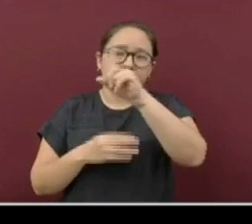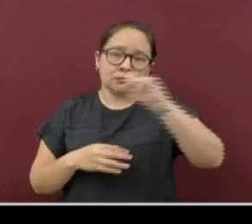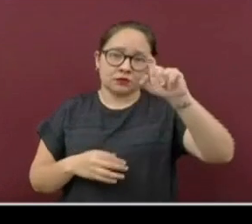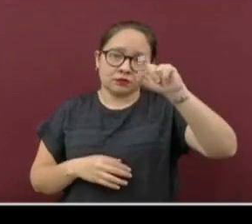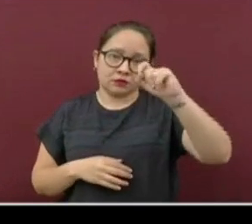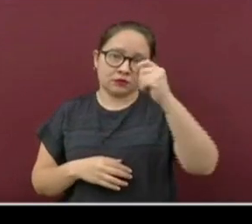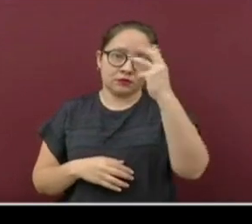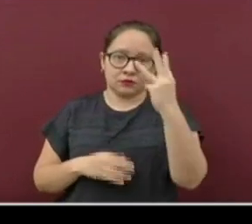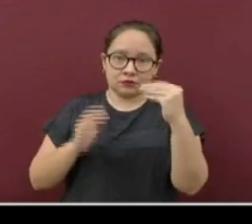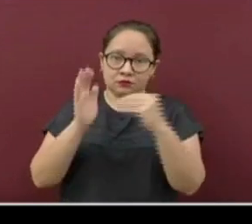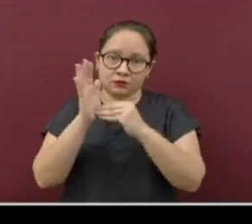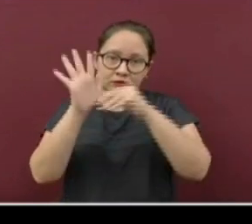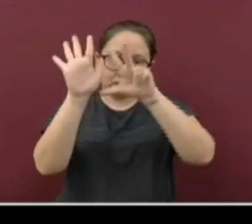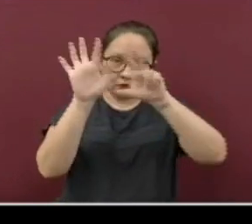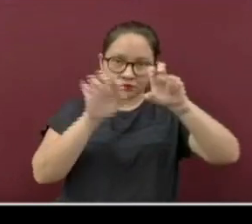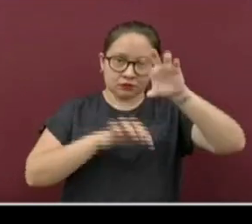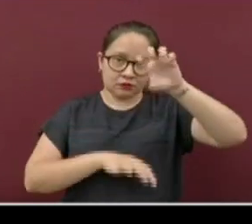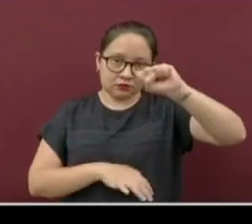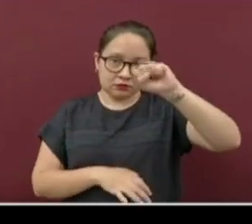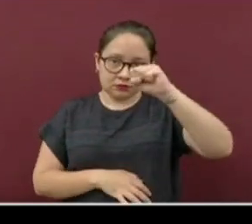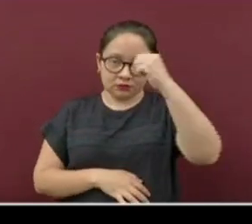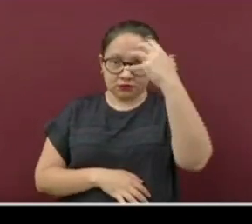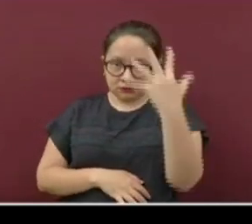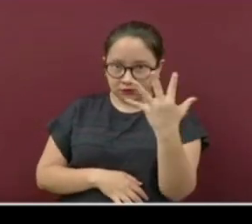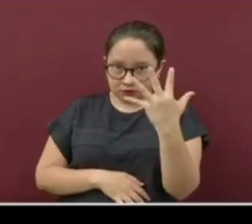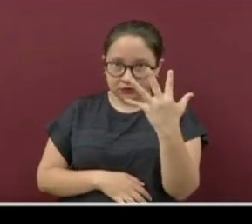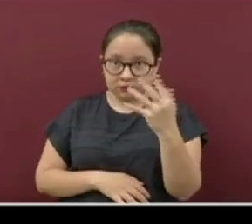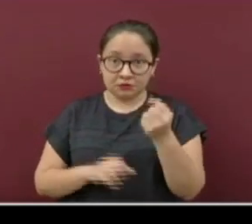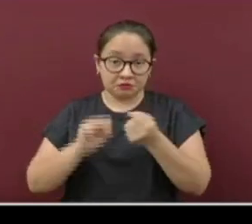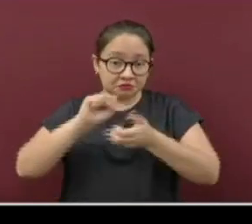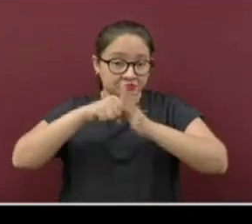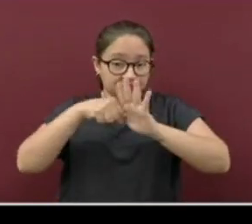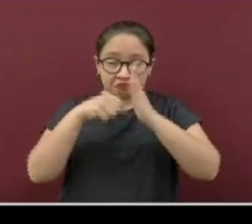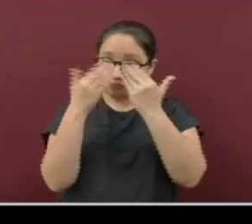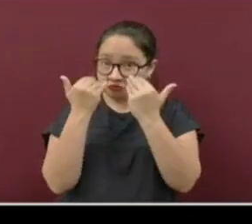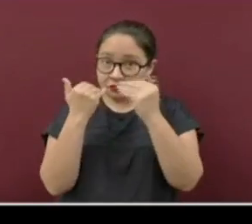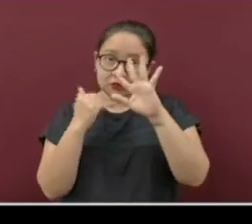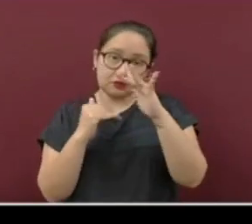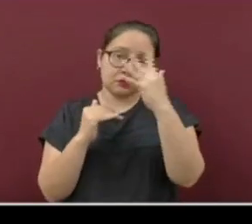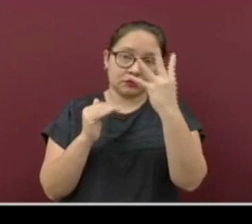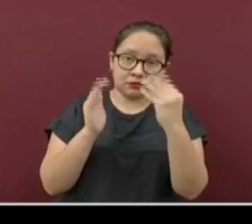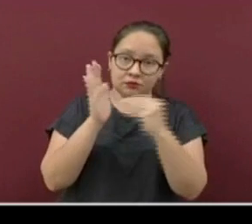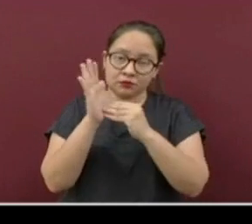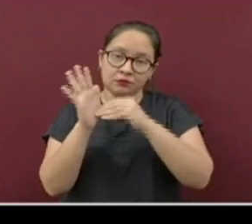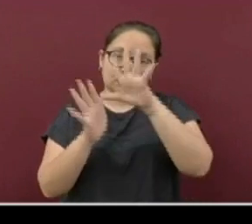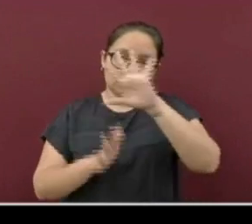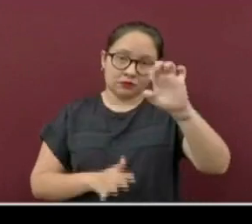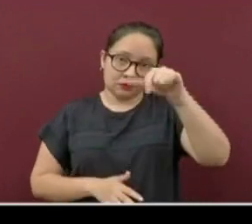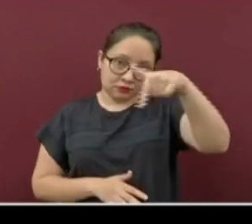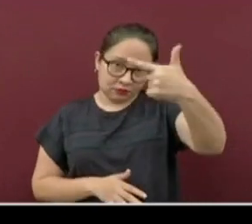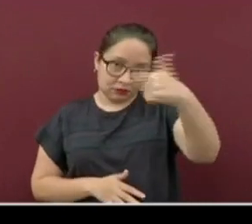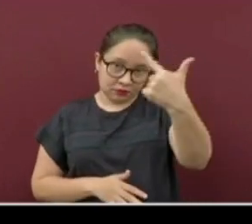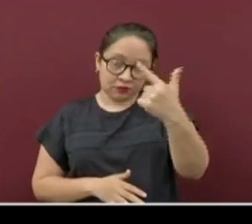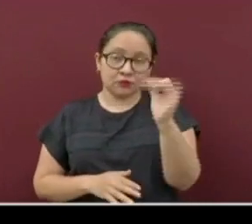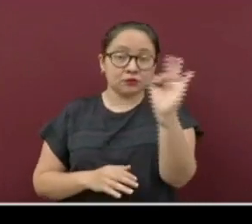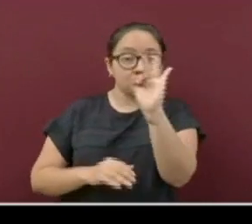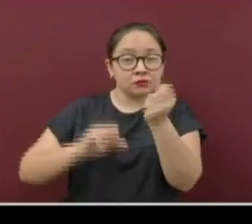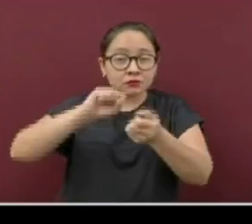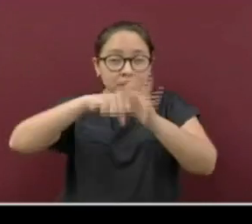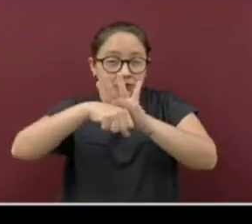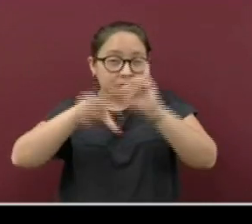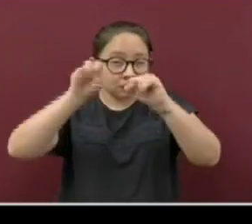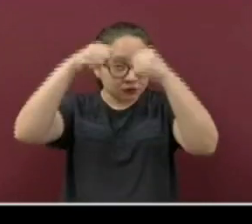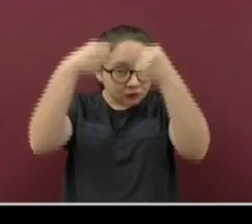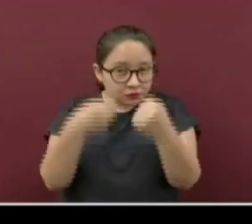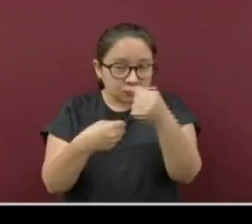,865. Negativos, 54,512. Sospechosos, 11,008.